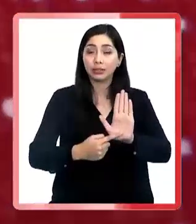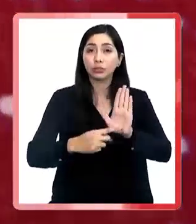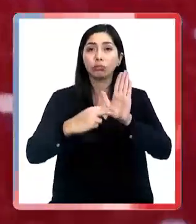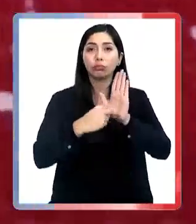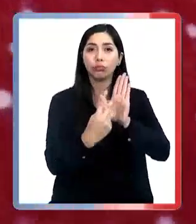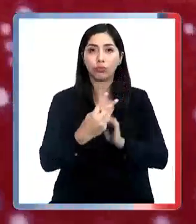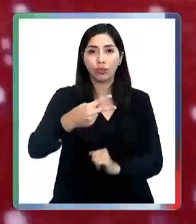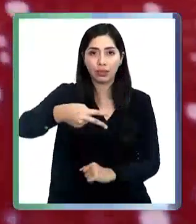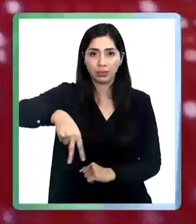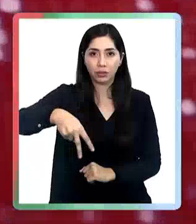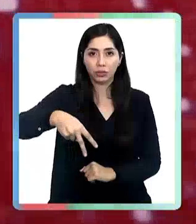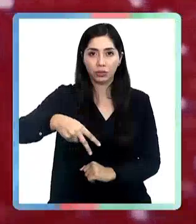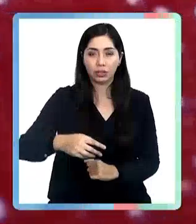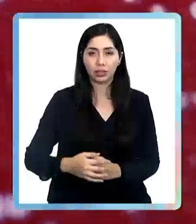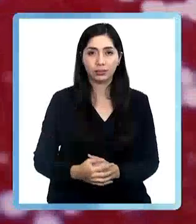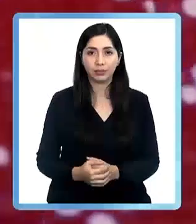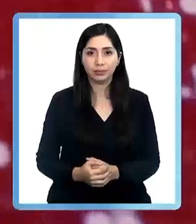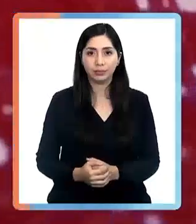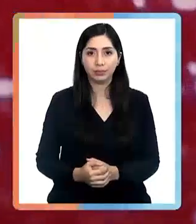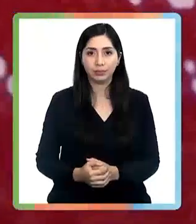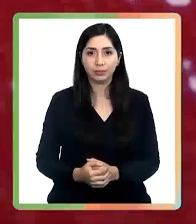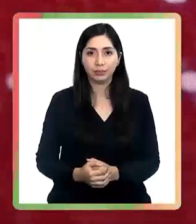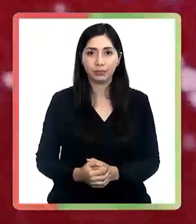Portavoz Noticias.